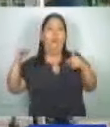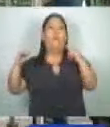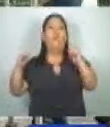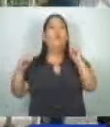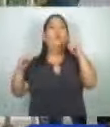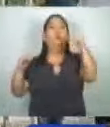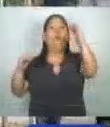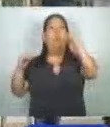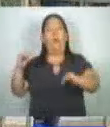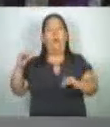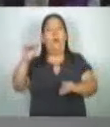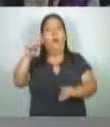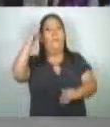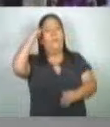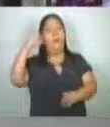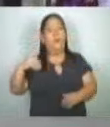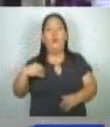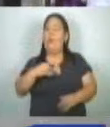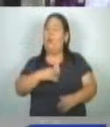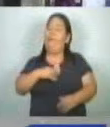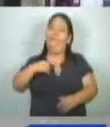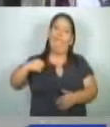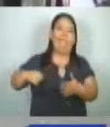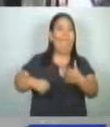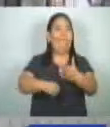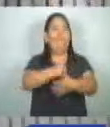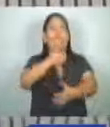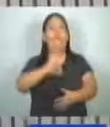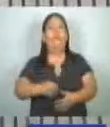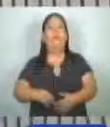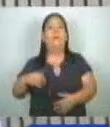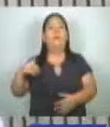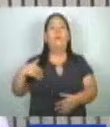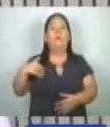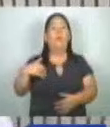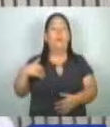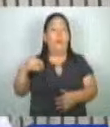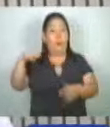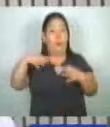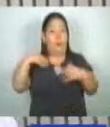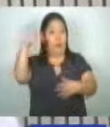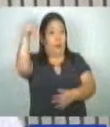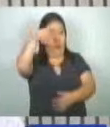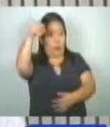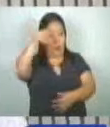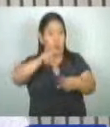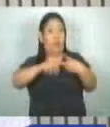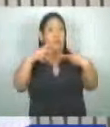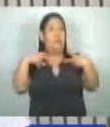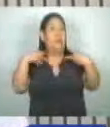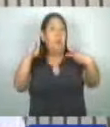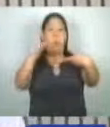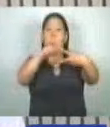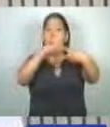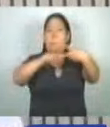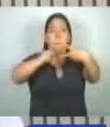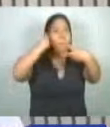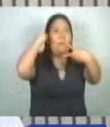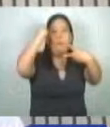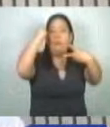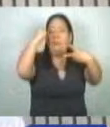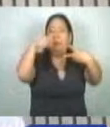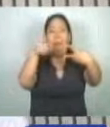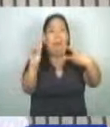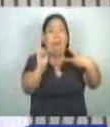gremio de médicos califica como lamentable. La salud y la educación, al parecer, no están siendo las prioridades en esta